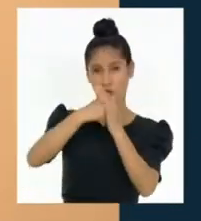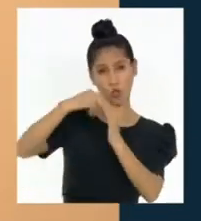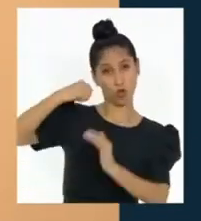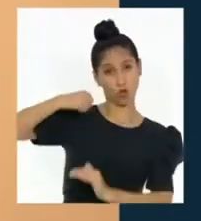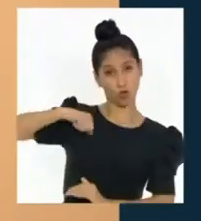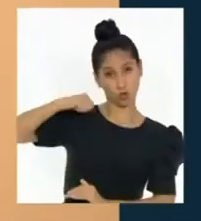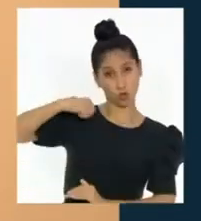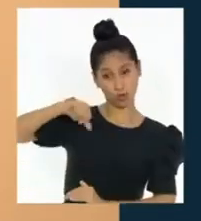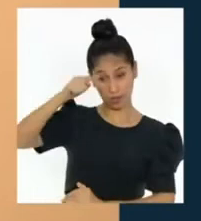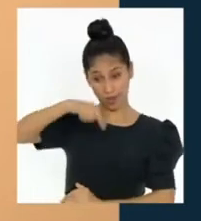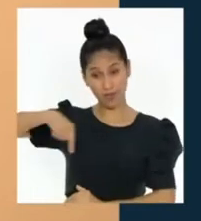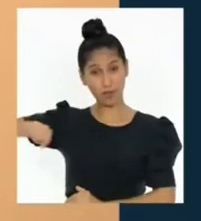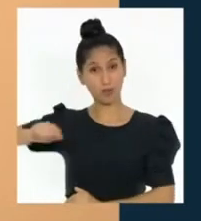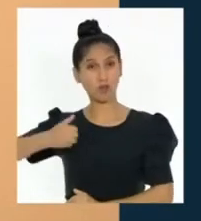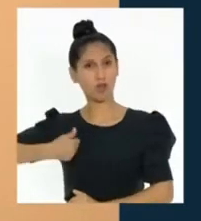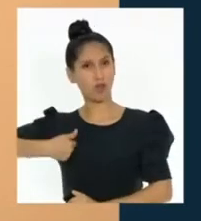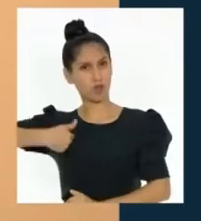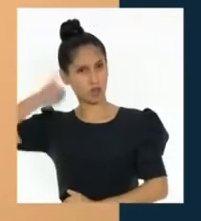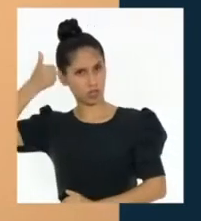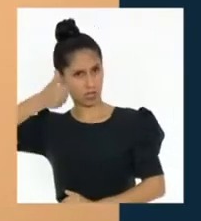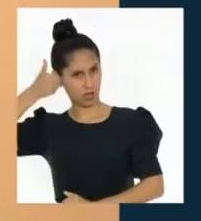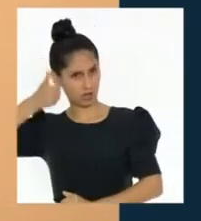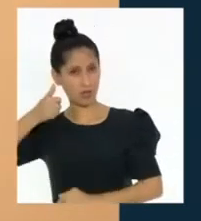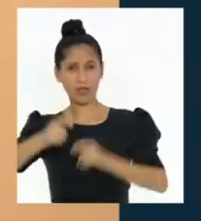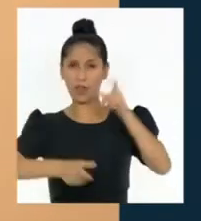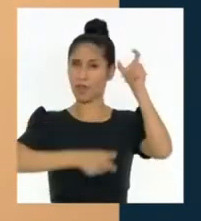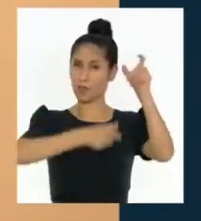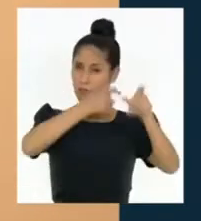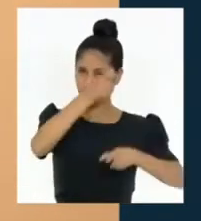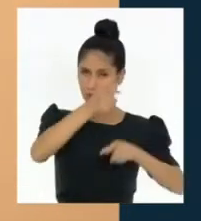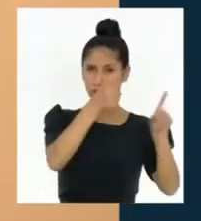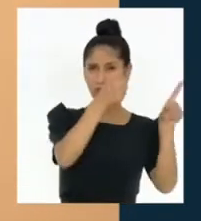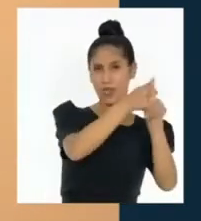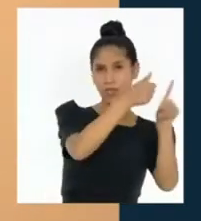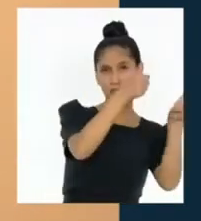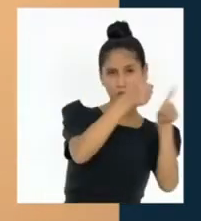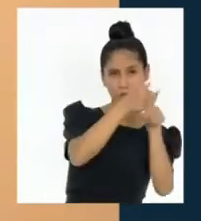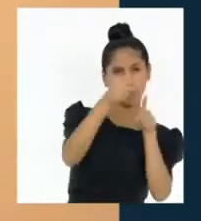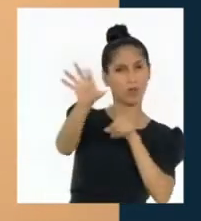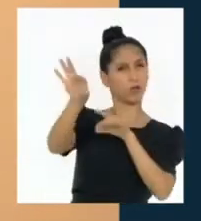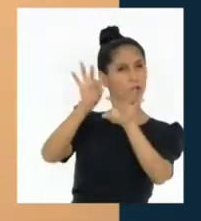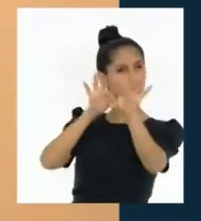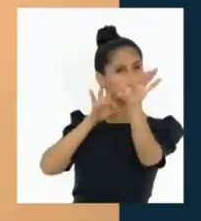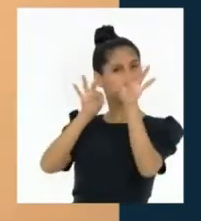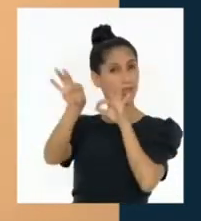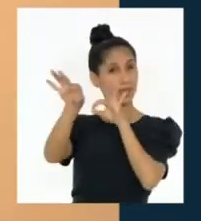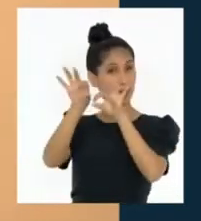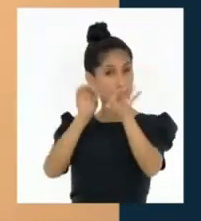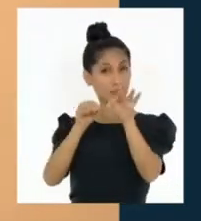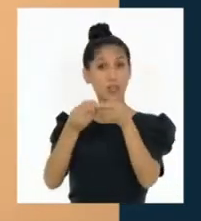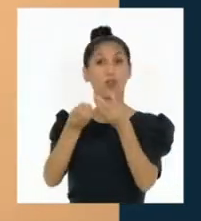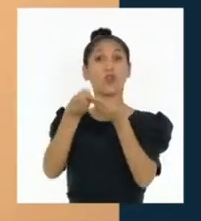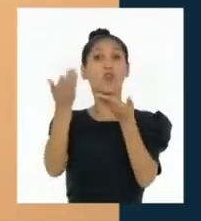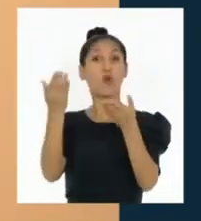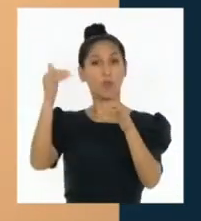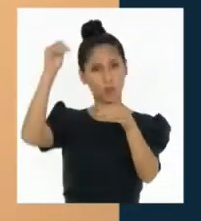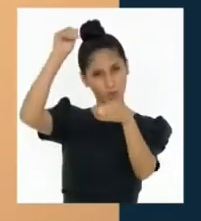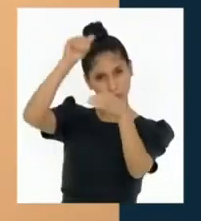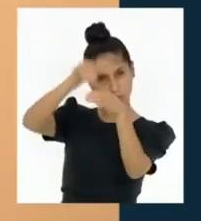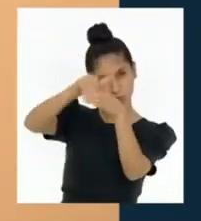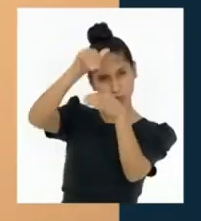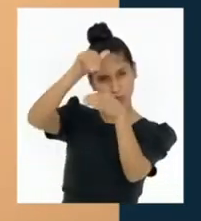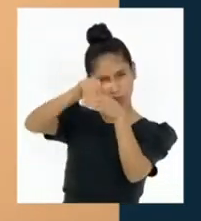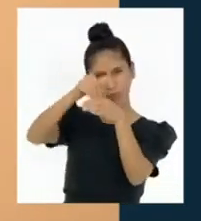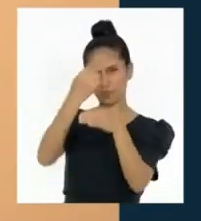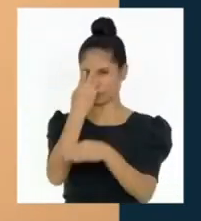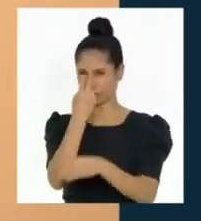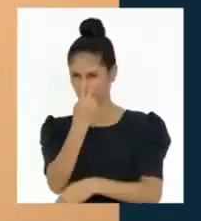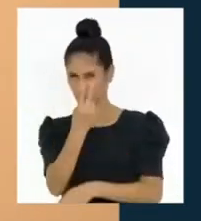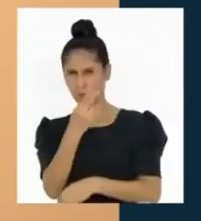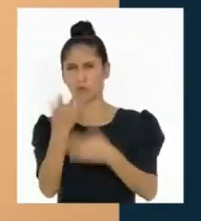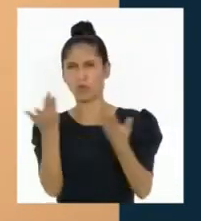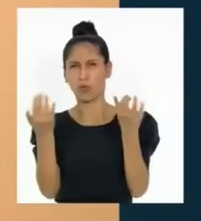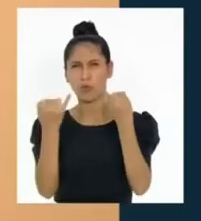elegidos por las y los ciudadanos mediante sufragio. Veamos qué información nos da la